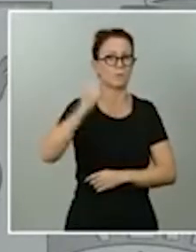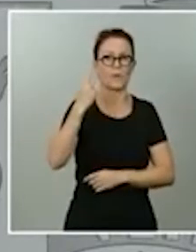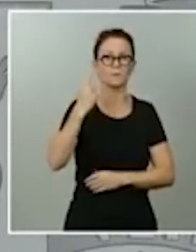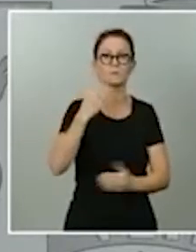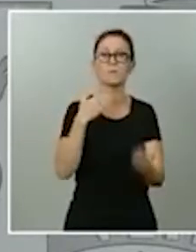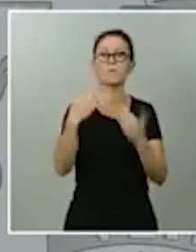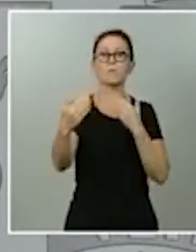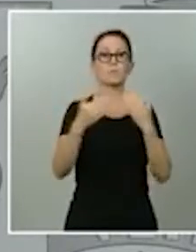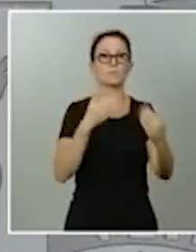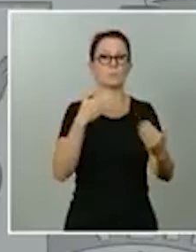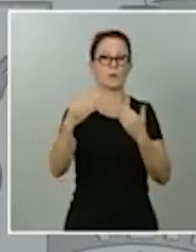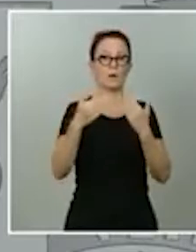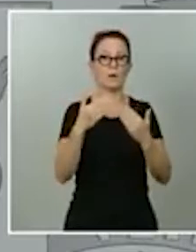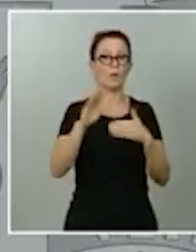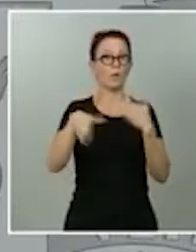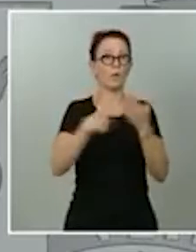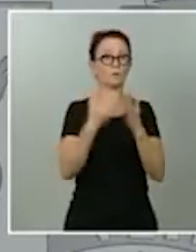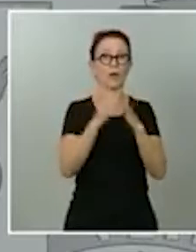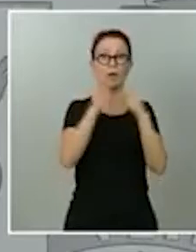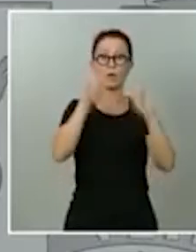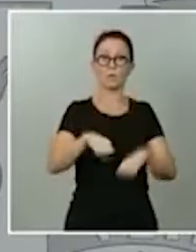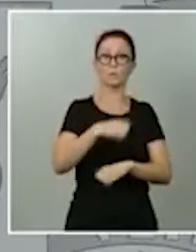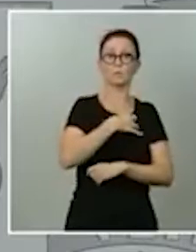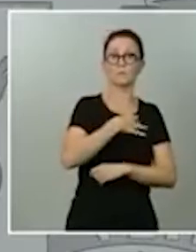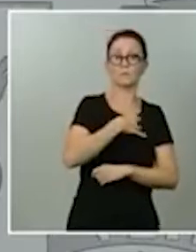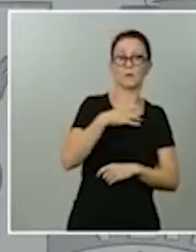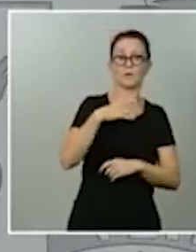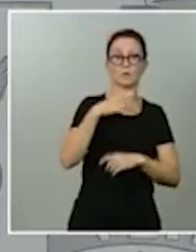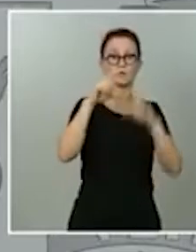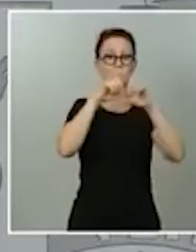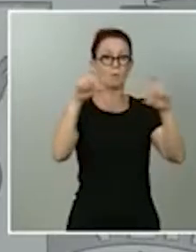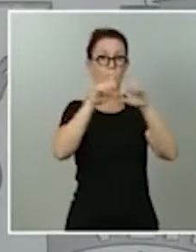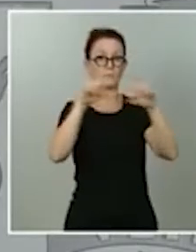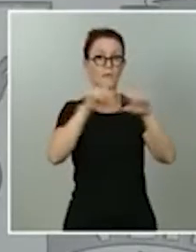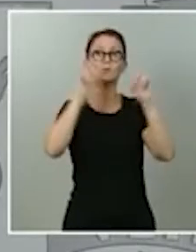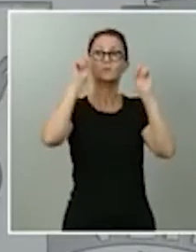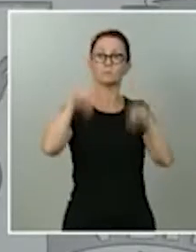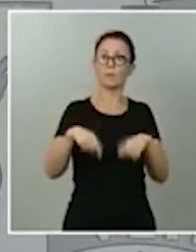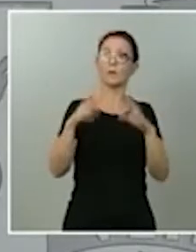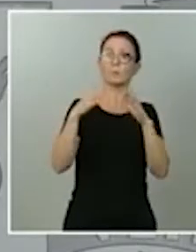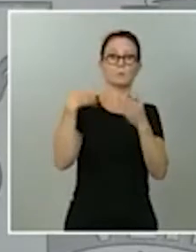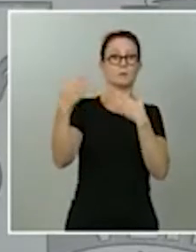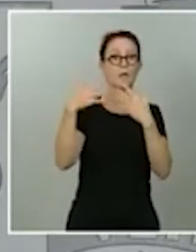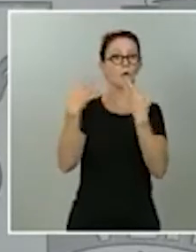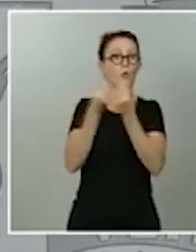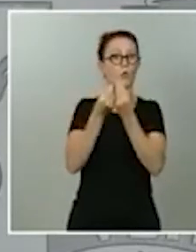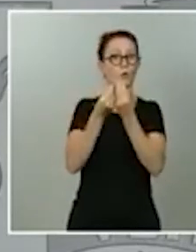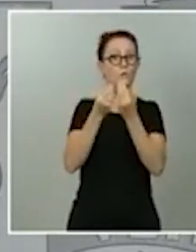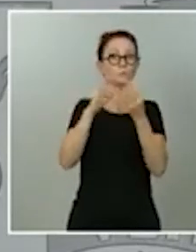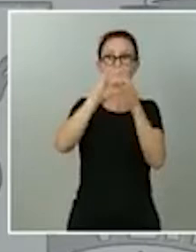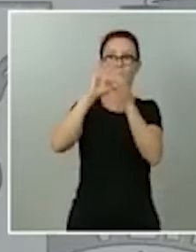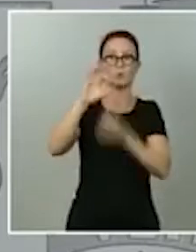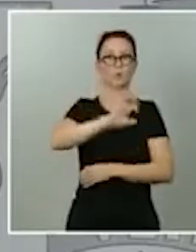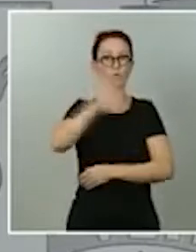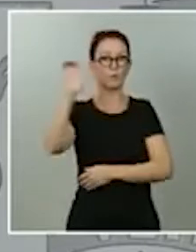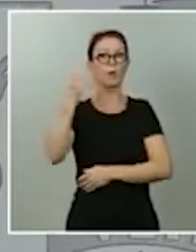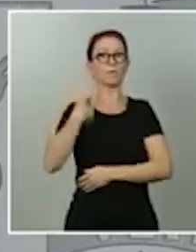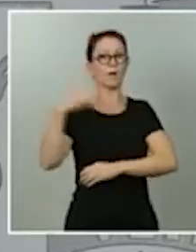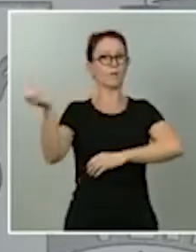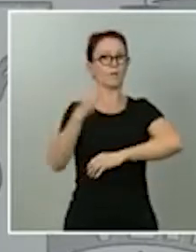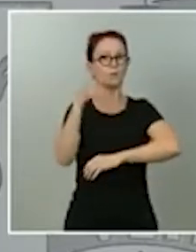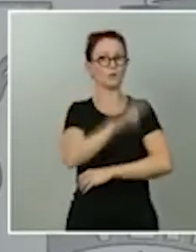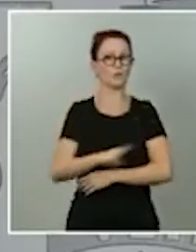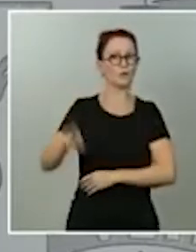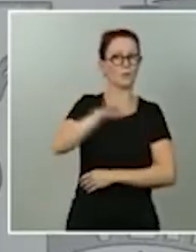los sindicatos y con los empresarios. Del diálogo europeo, ahí está el acuerdo del fondo de recuperación que logramos hace ya unos meses. Del